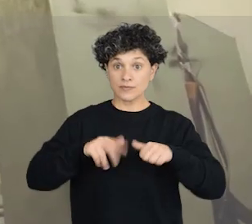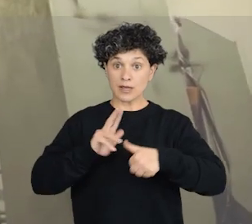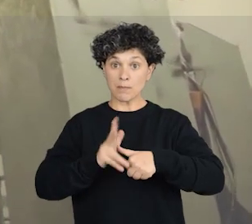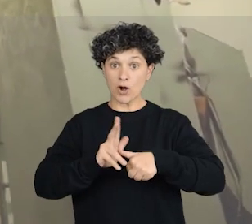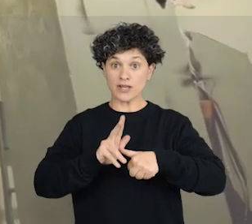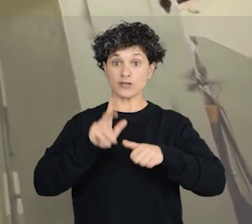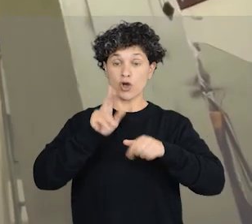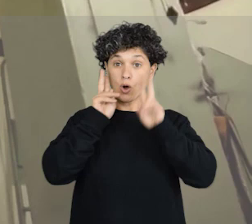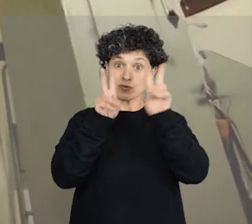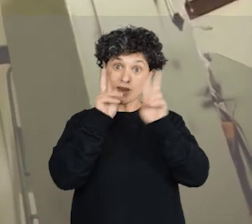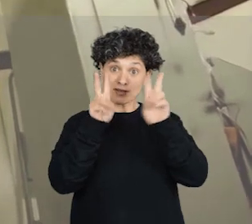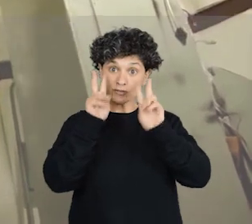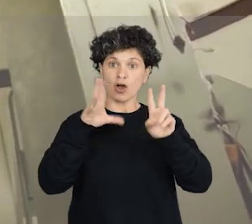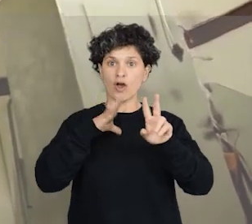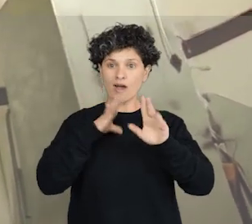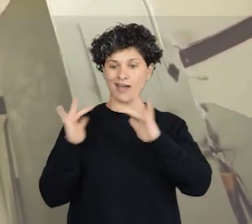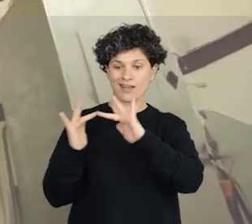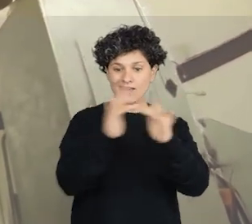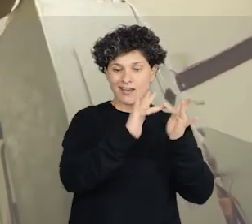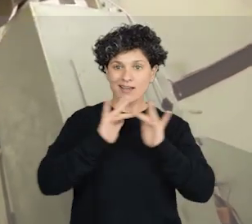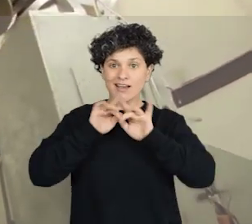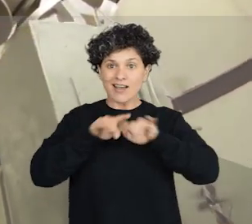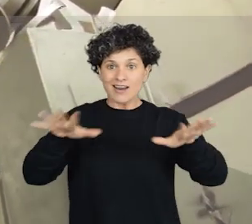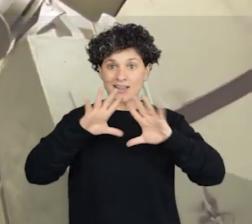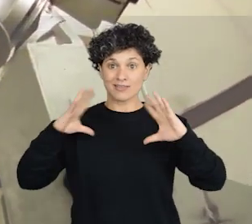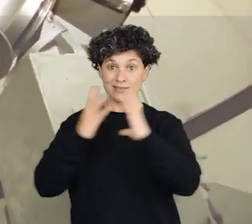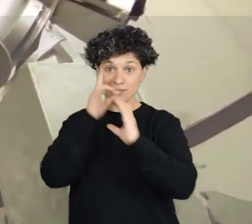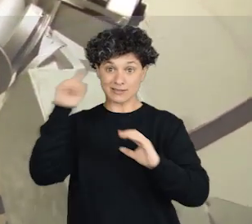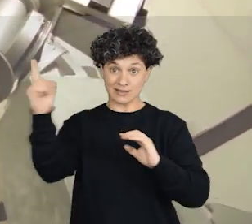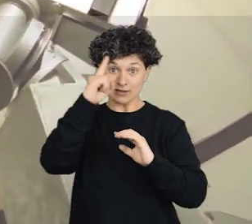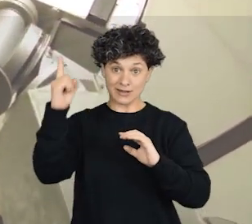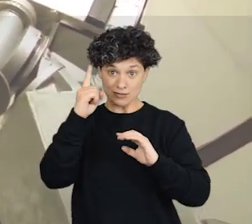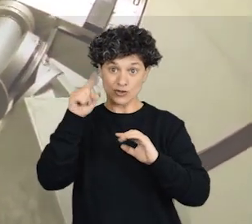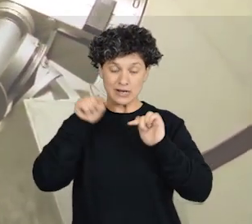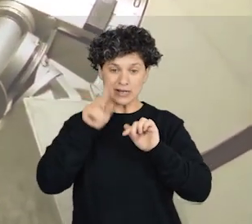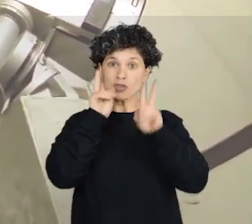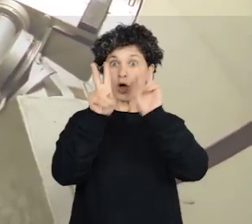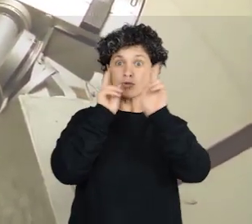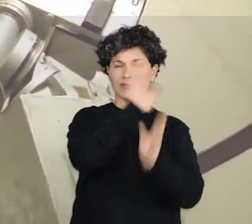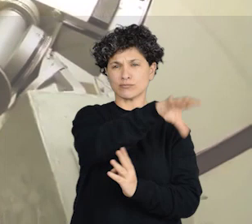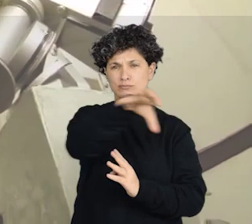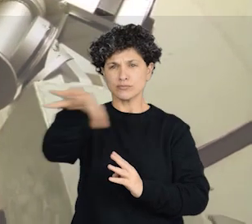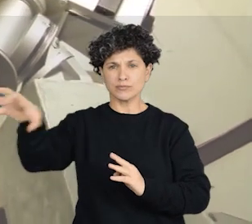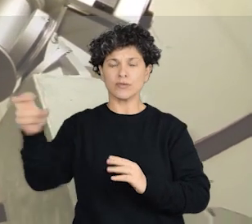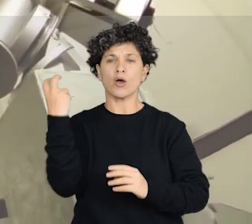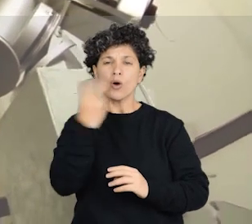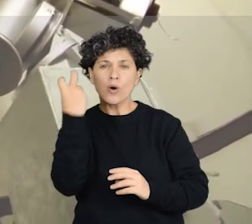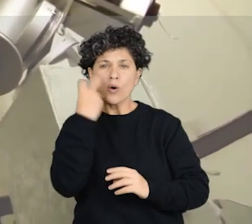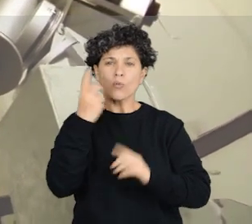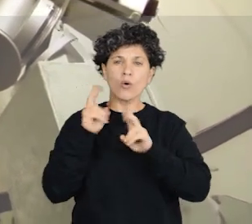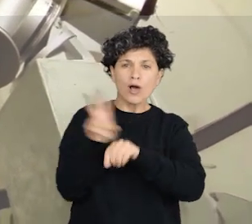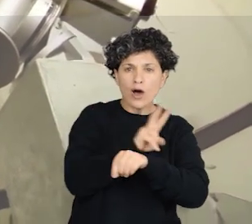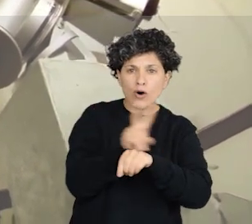Nuestro observatorio participa de una red mundial de observatorios que están dedicados a la búsqueda y el